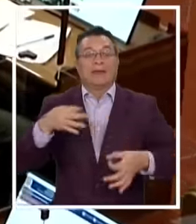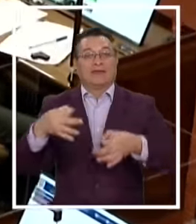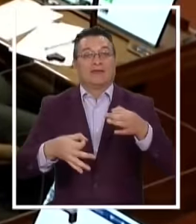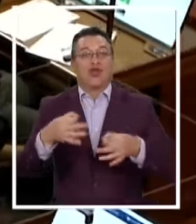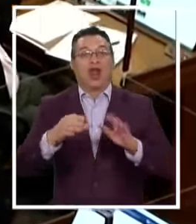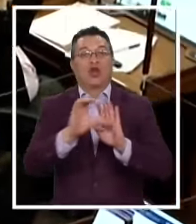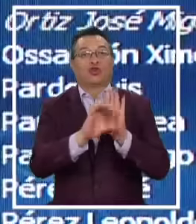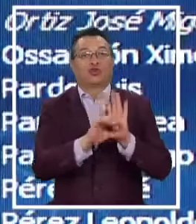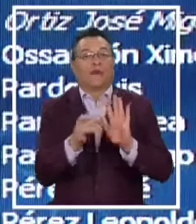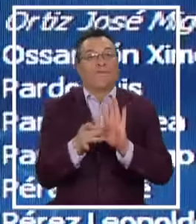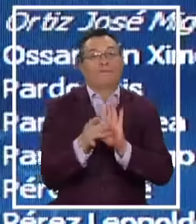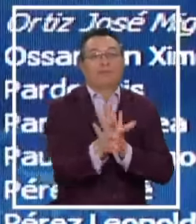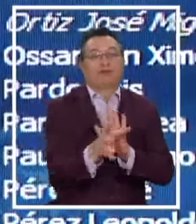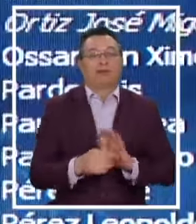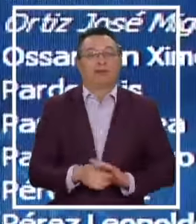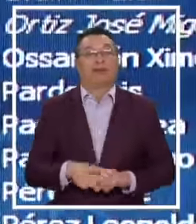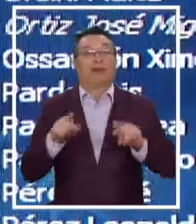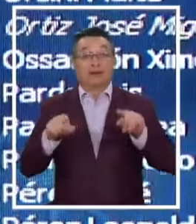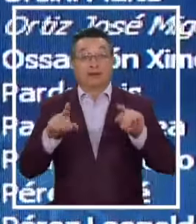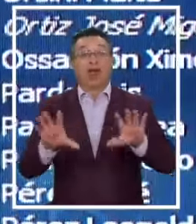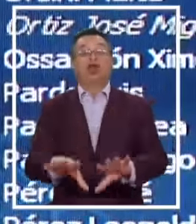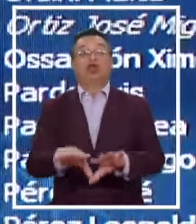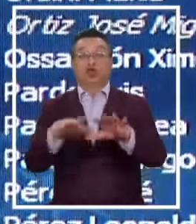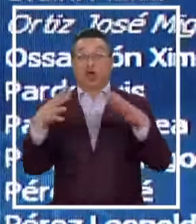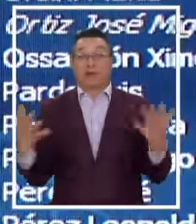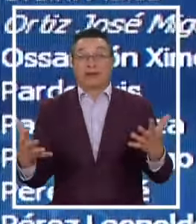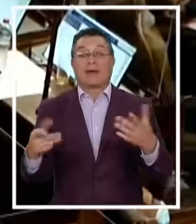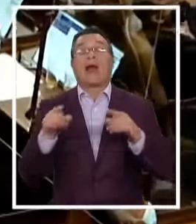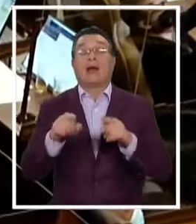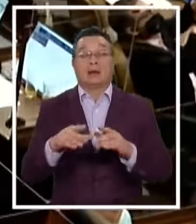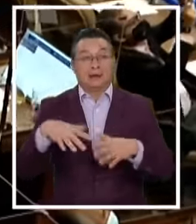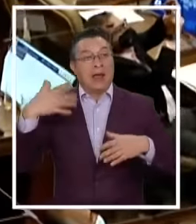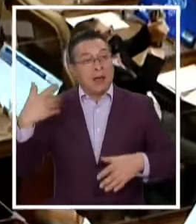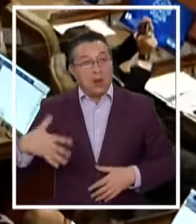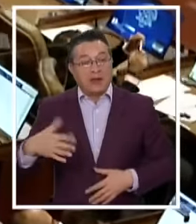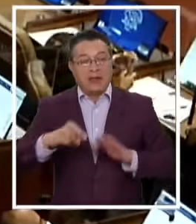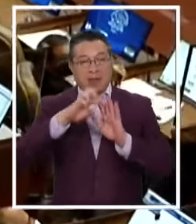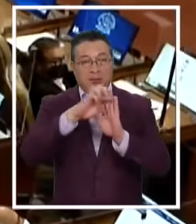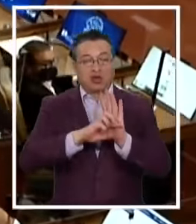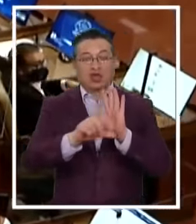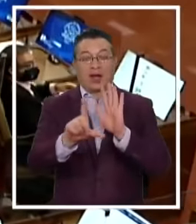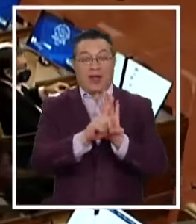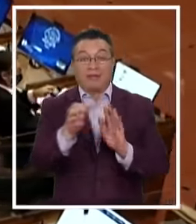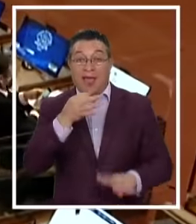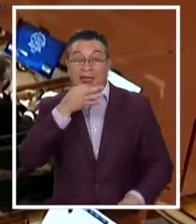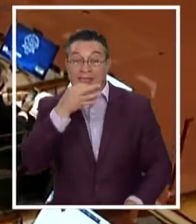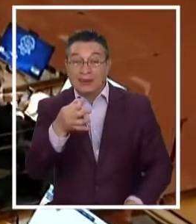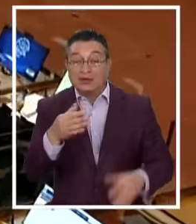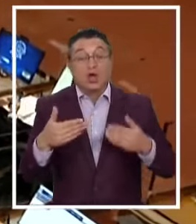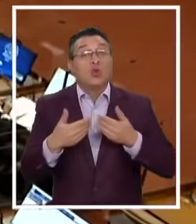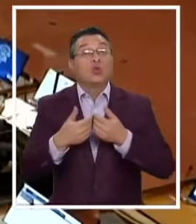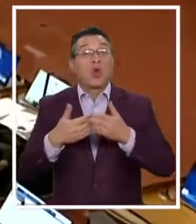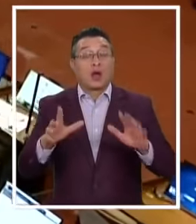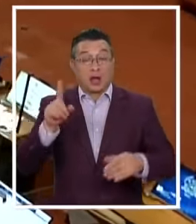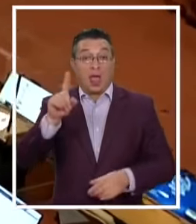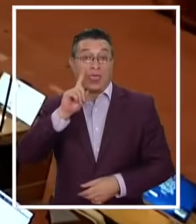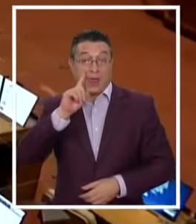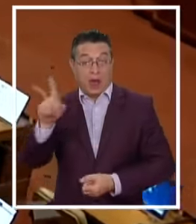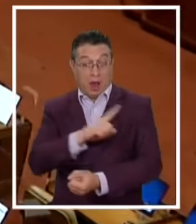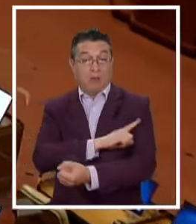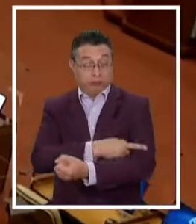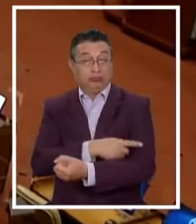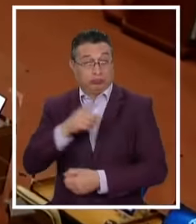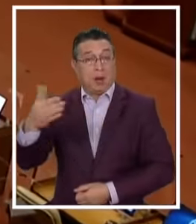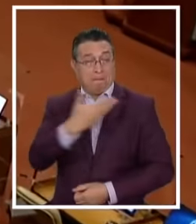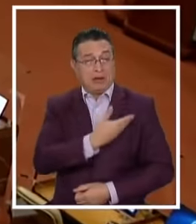Tribunal Constitucional Esta es una sorpresa que es clave para el proyecto de ley Dice que sin perjuicio de las facultades del presidente